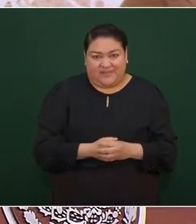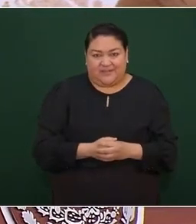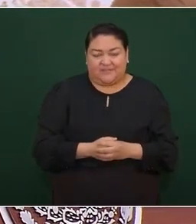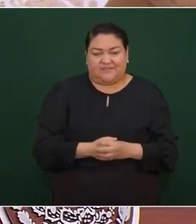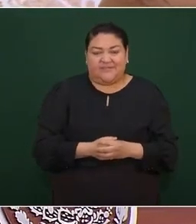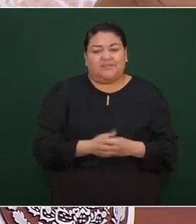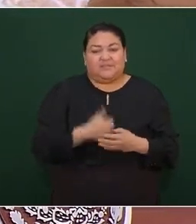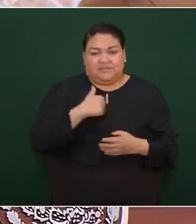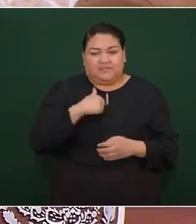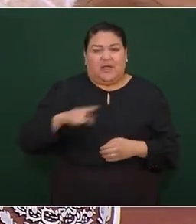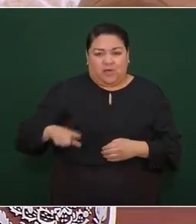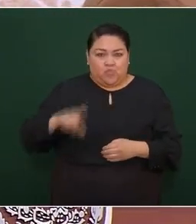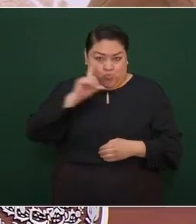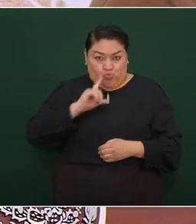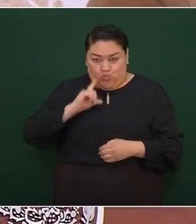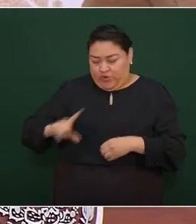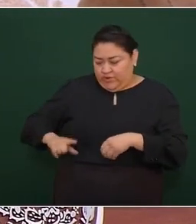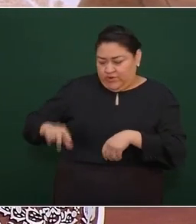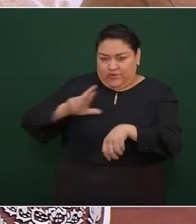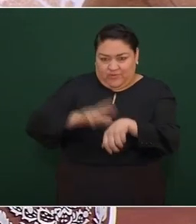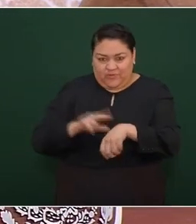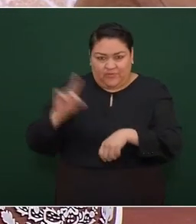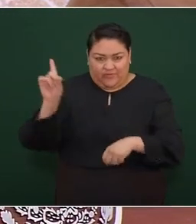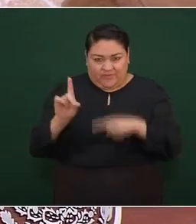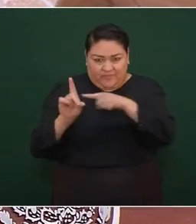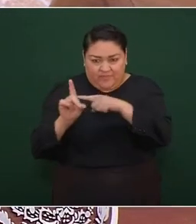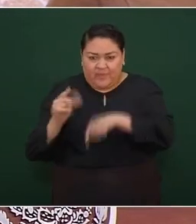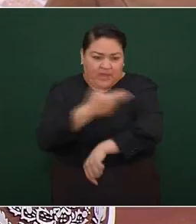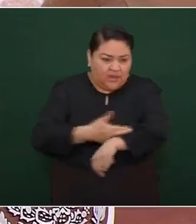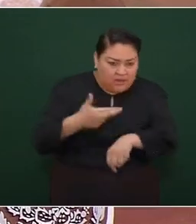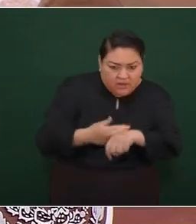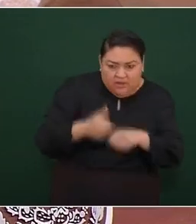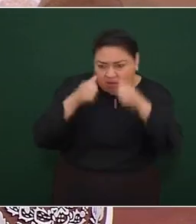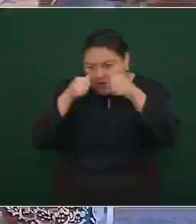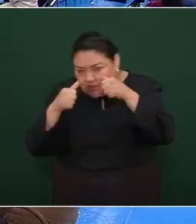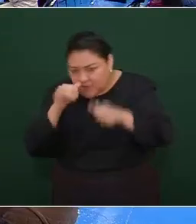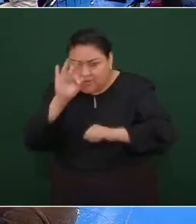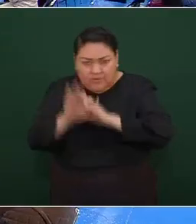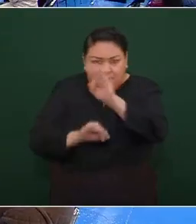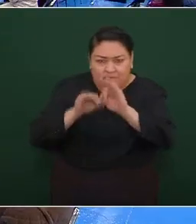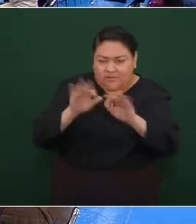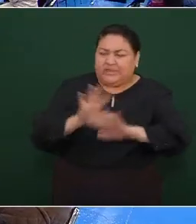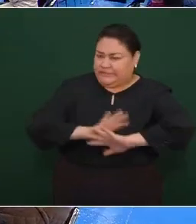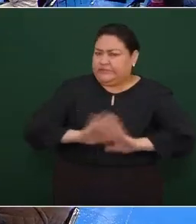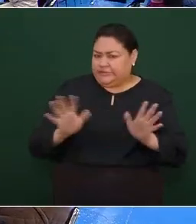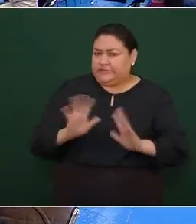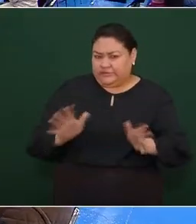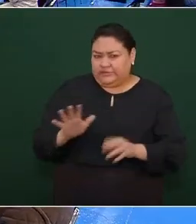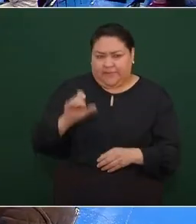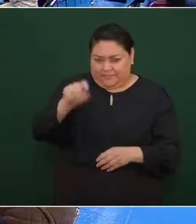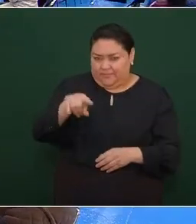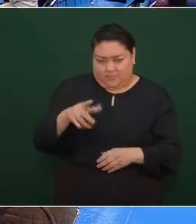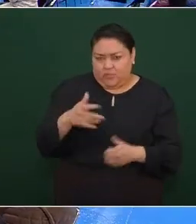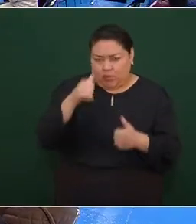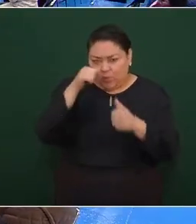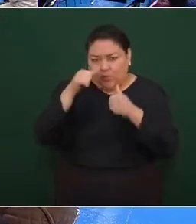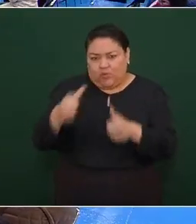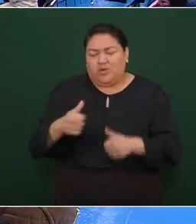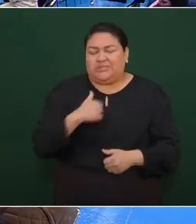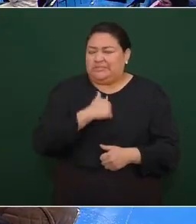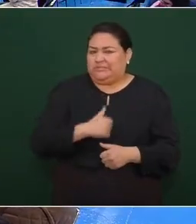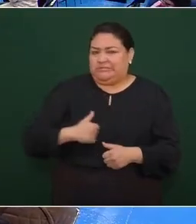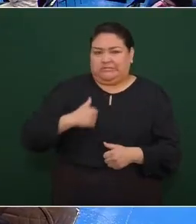la gobernadora está atendiendo este caso muy